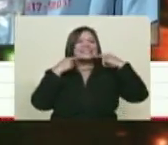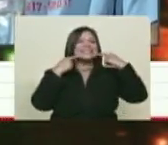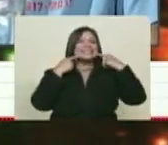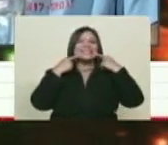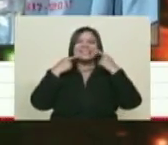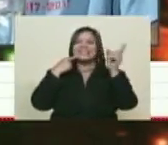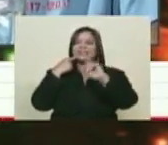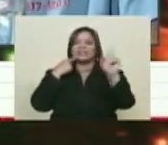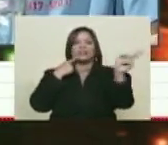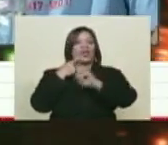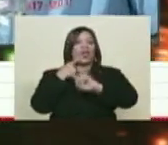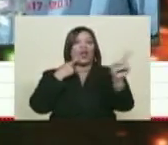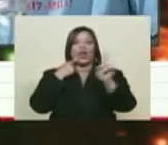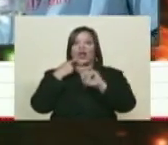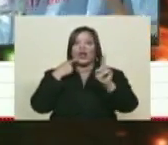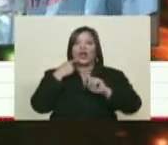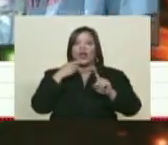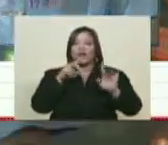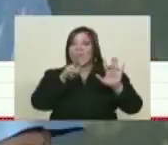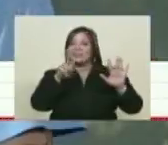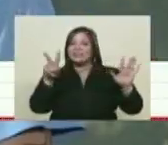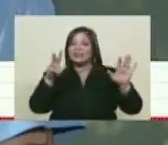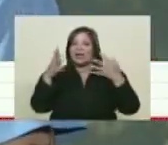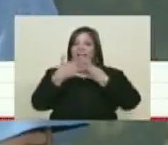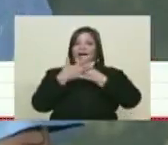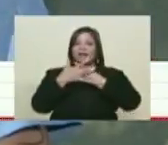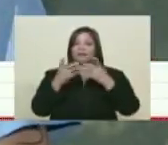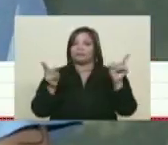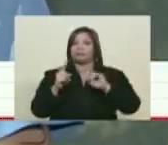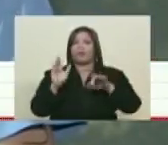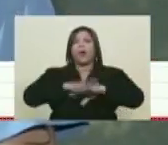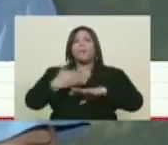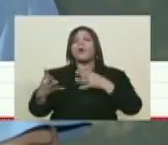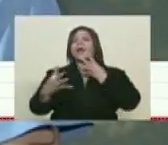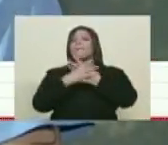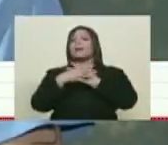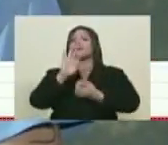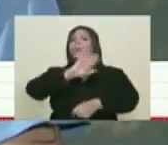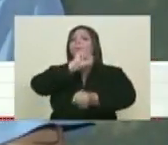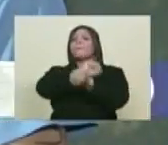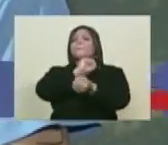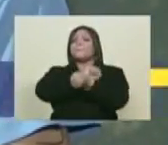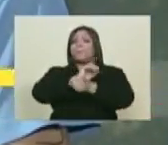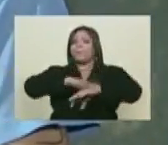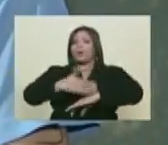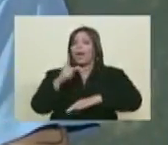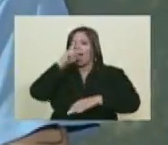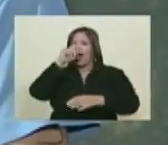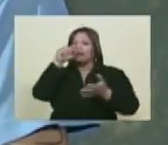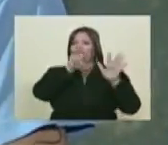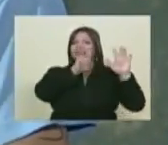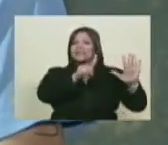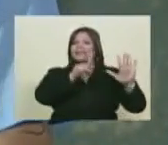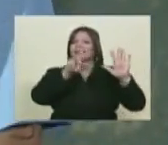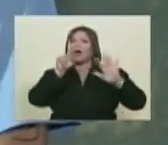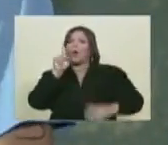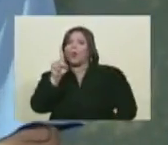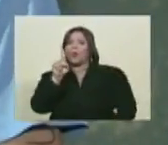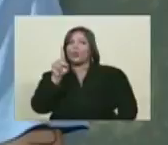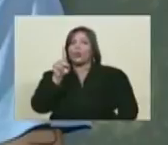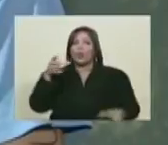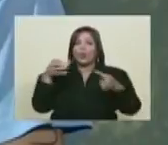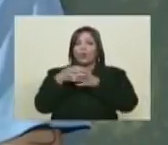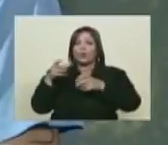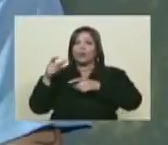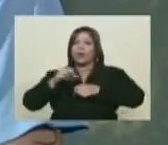¿verdad? Que estuvo 27 años preso. Pero ¿por qué estuvo preso Mandela? Porque en el año 61, conforme a la